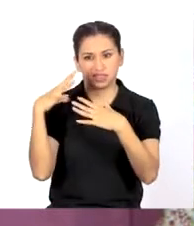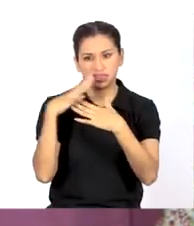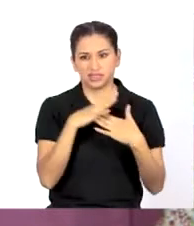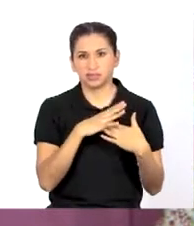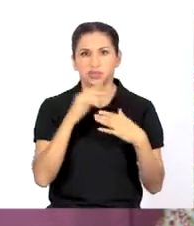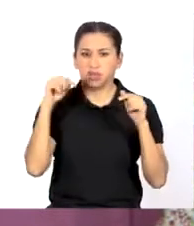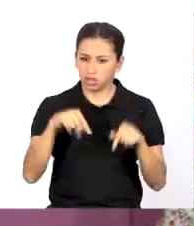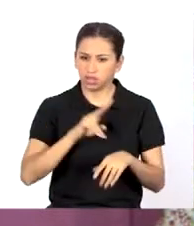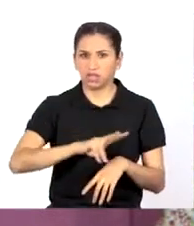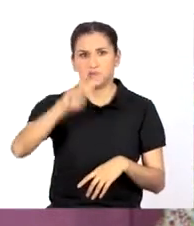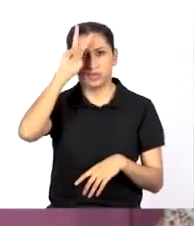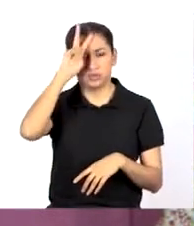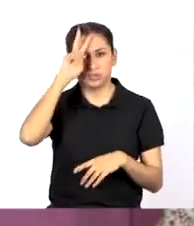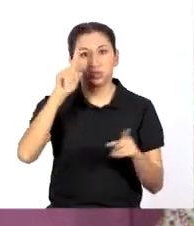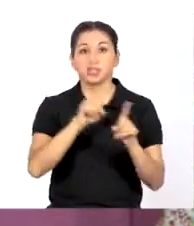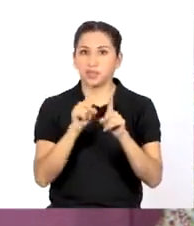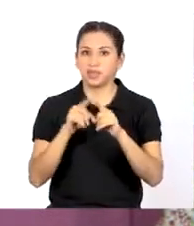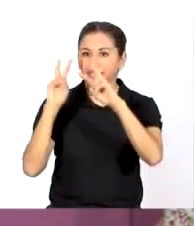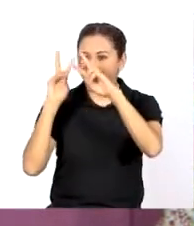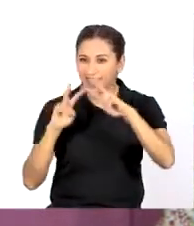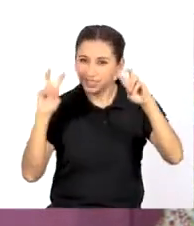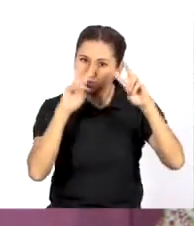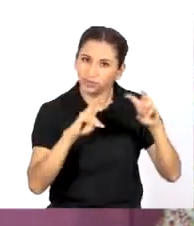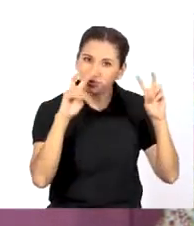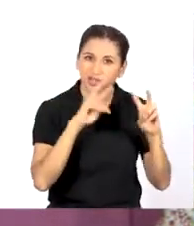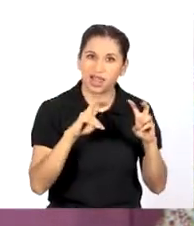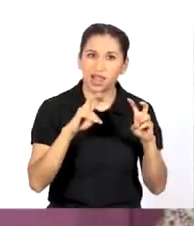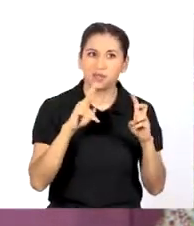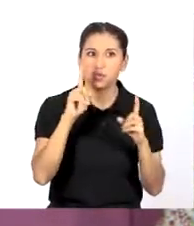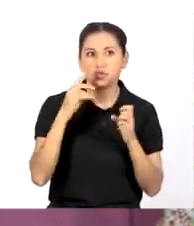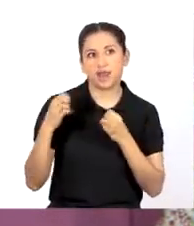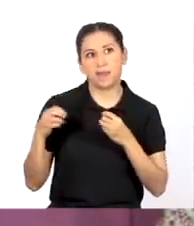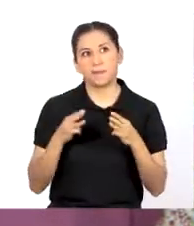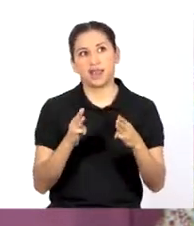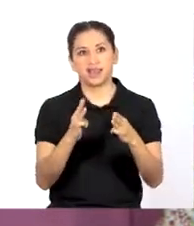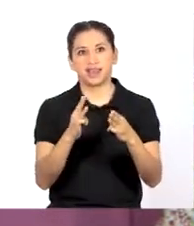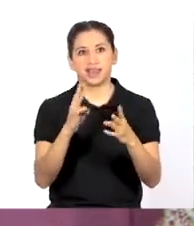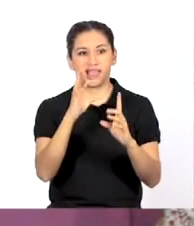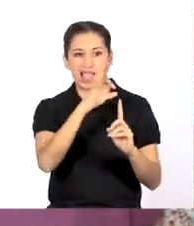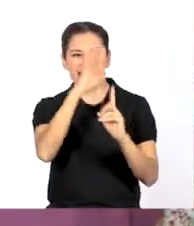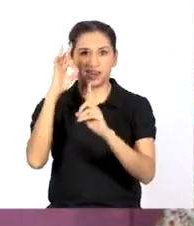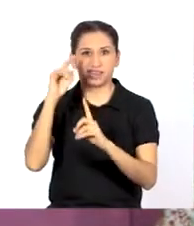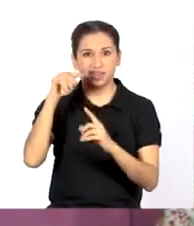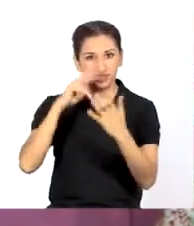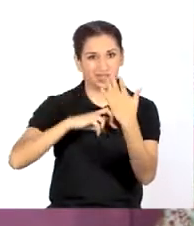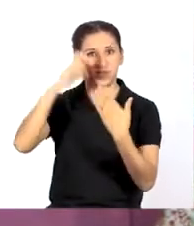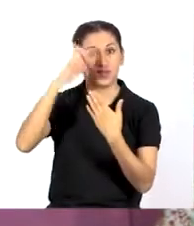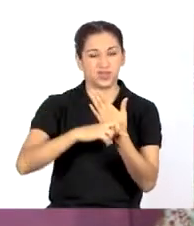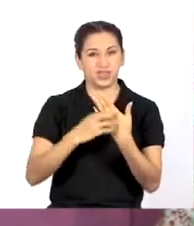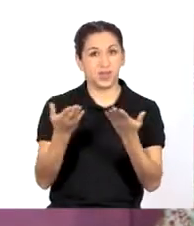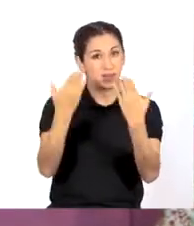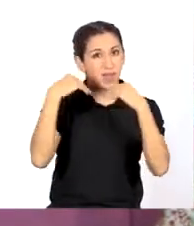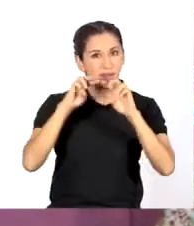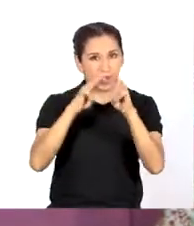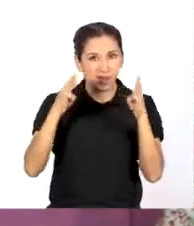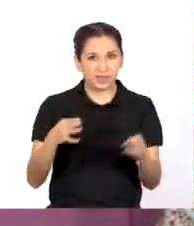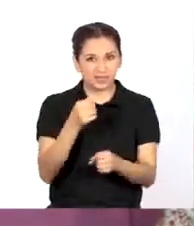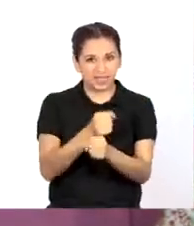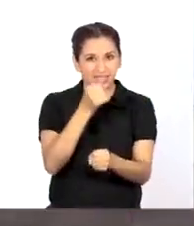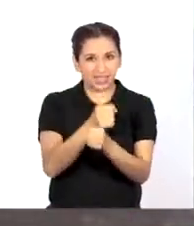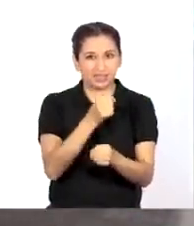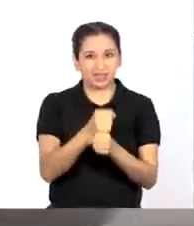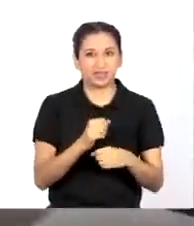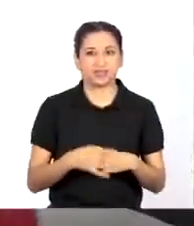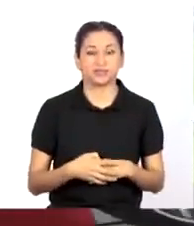discriminación en nuestro país mientras exploramos la manera de diseñar nuestro proyecto. ¡A la mesa de trabajo!